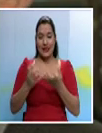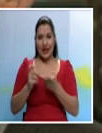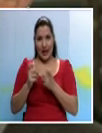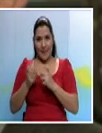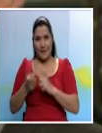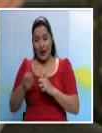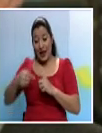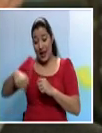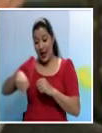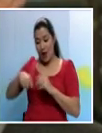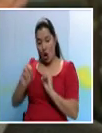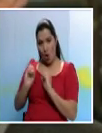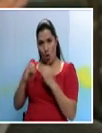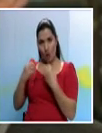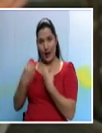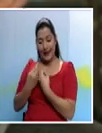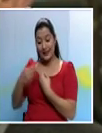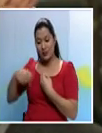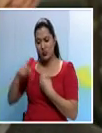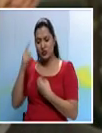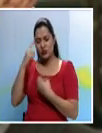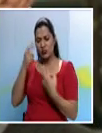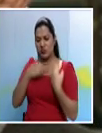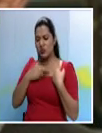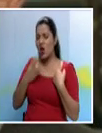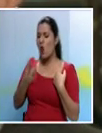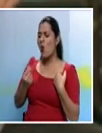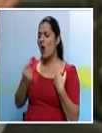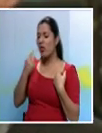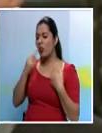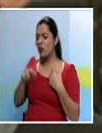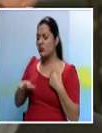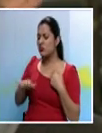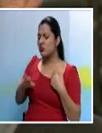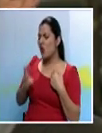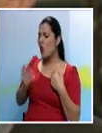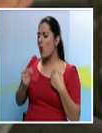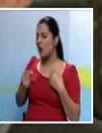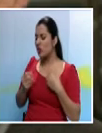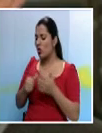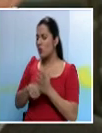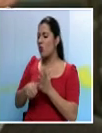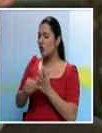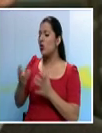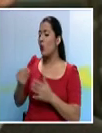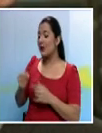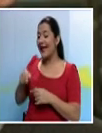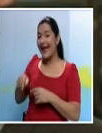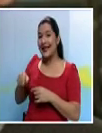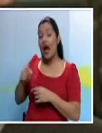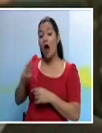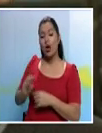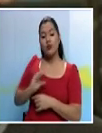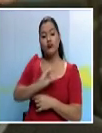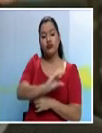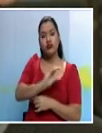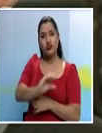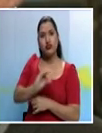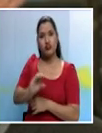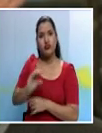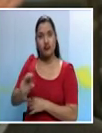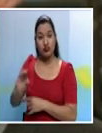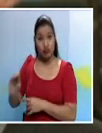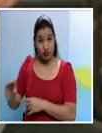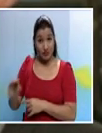de cálculo aritmético de cuánto le corresponde a cada partido según su caudal de votación y le entregaría el dinero, con lo cual migraríamos a un modelo